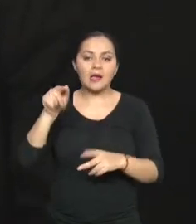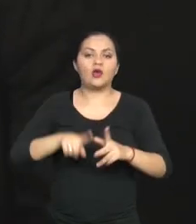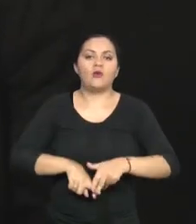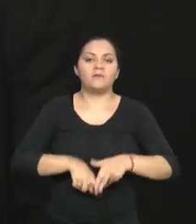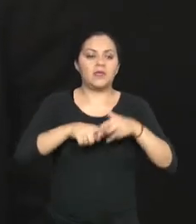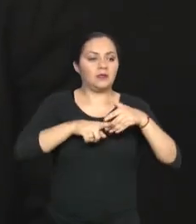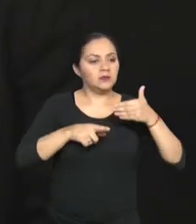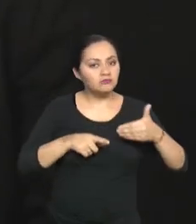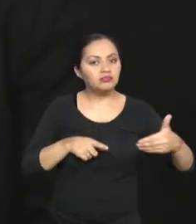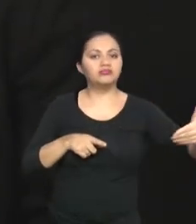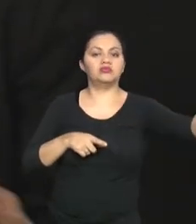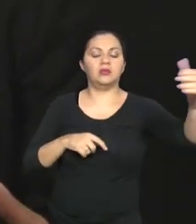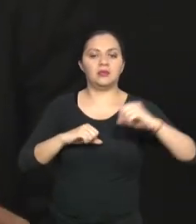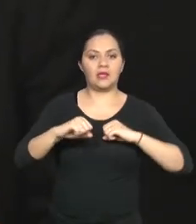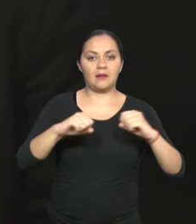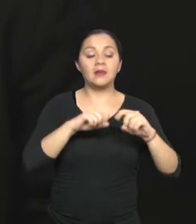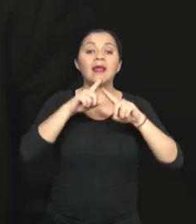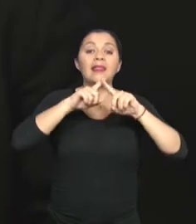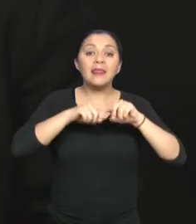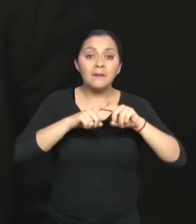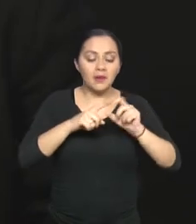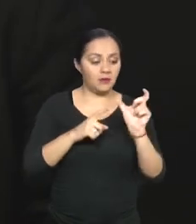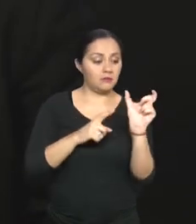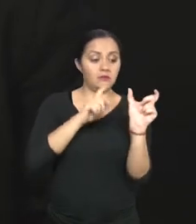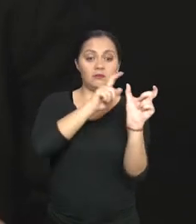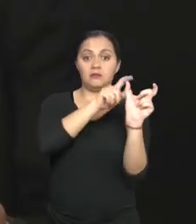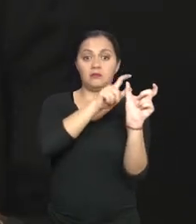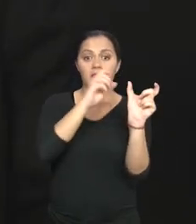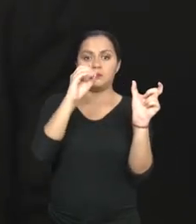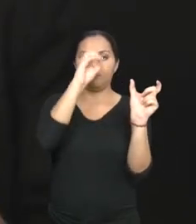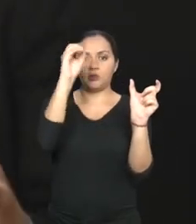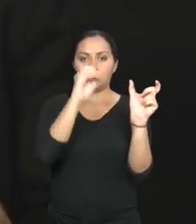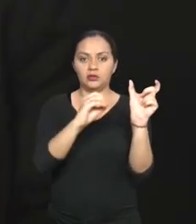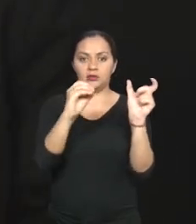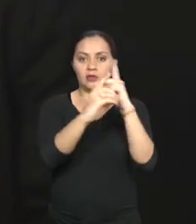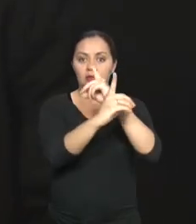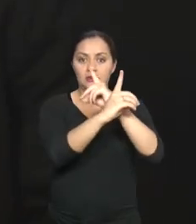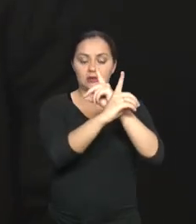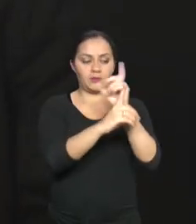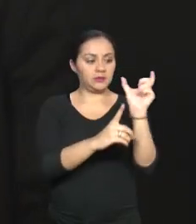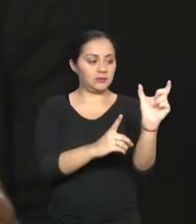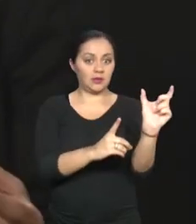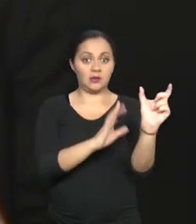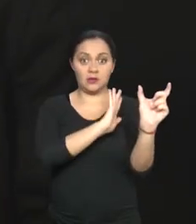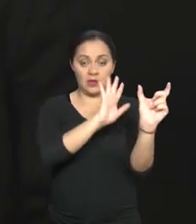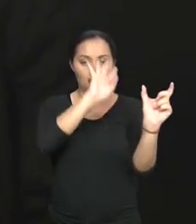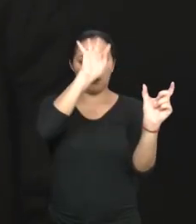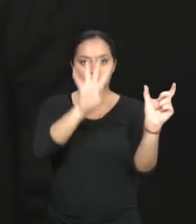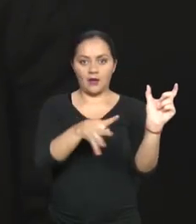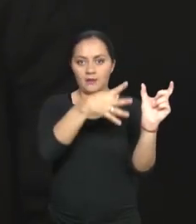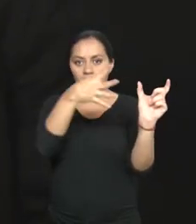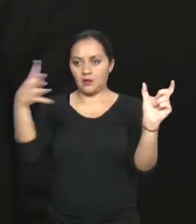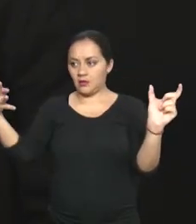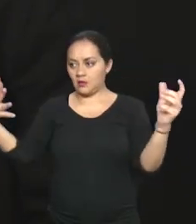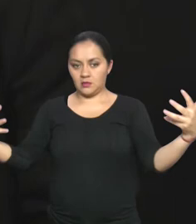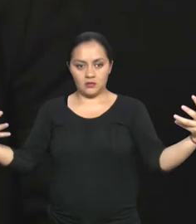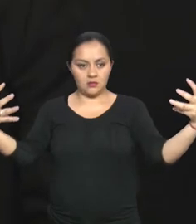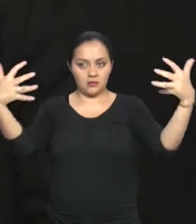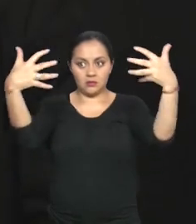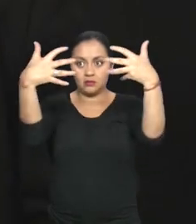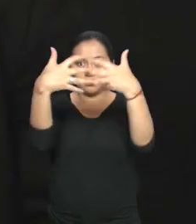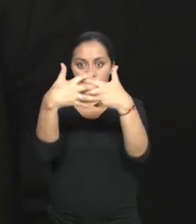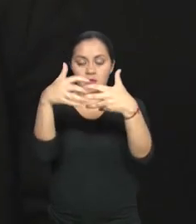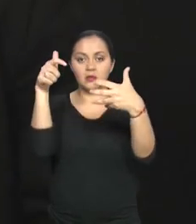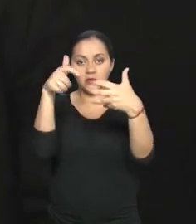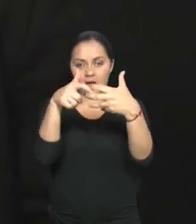dependiendo al porcentaje de discapacidad y a partir de eso tienen que identificarnos cuál sería el aproximado de